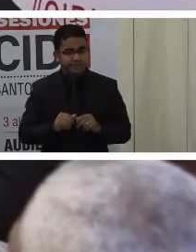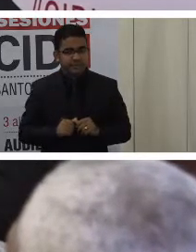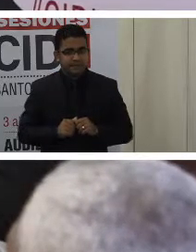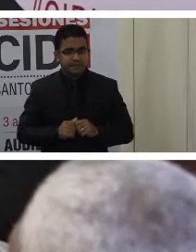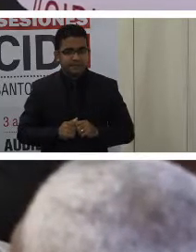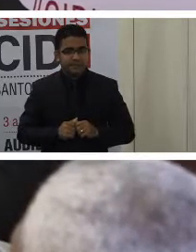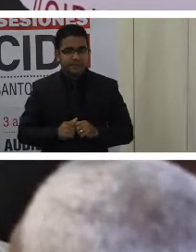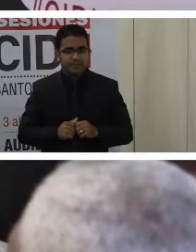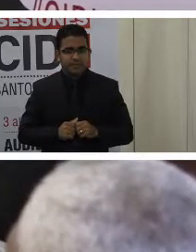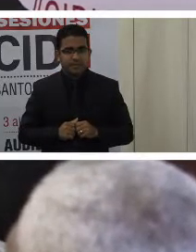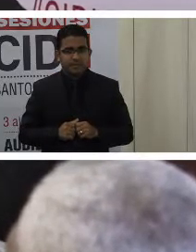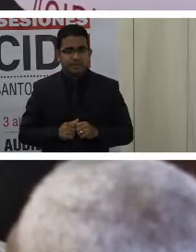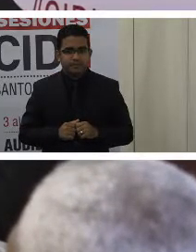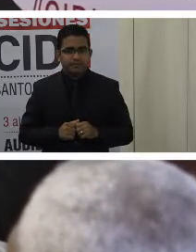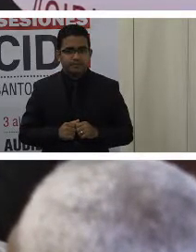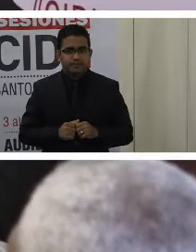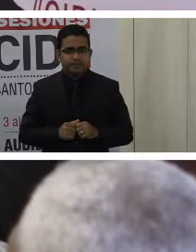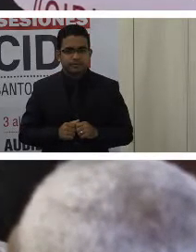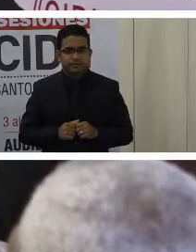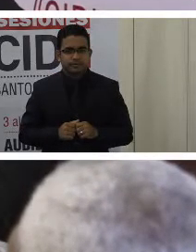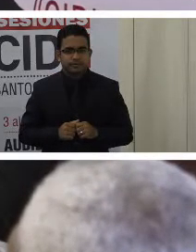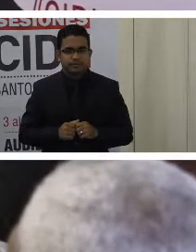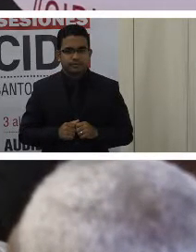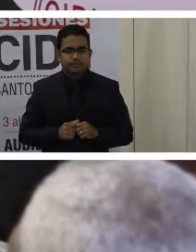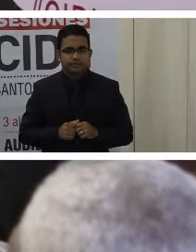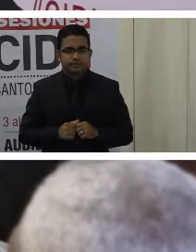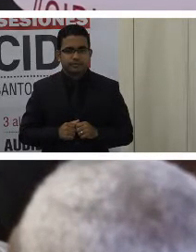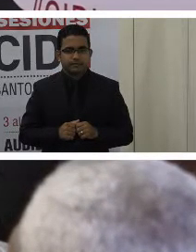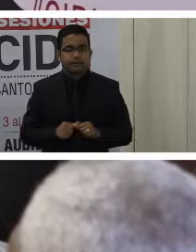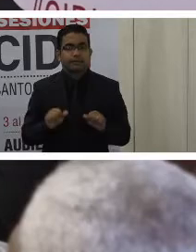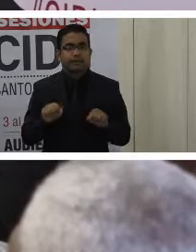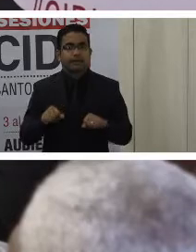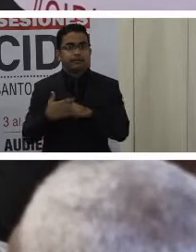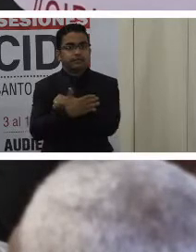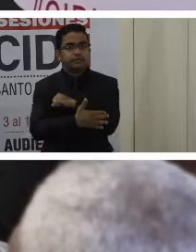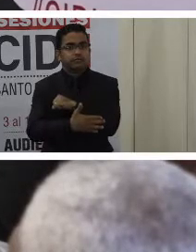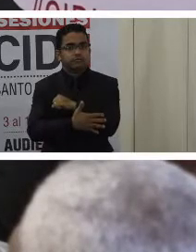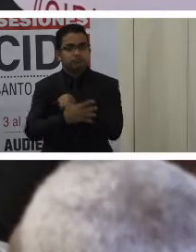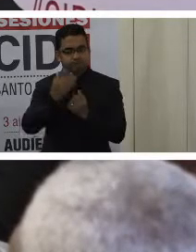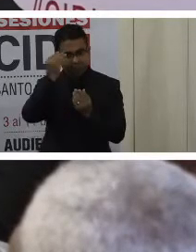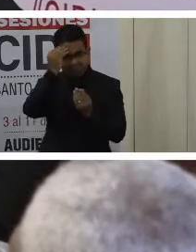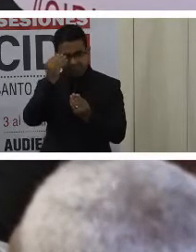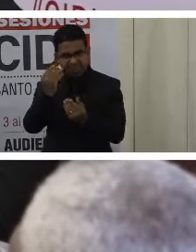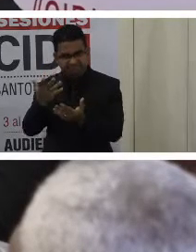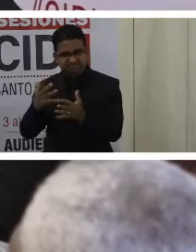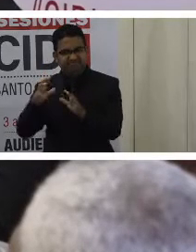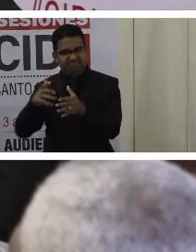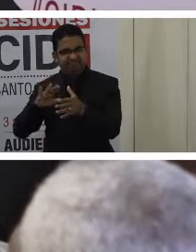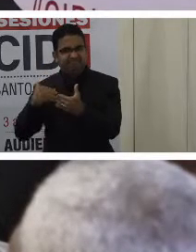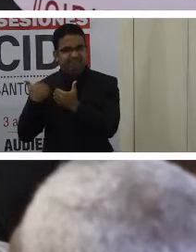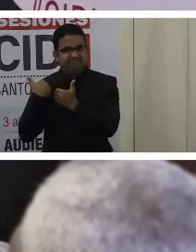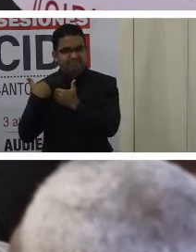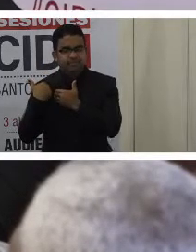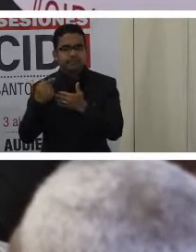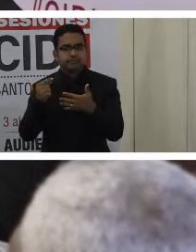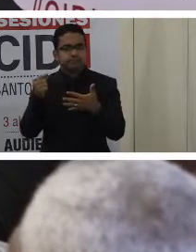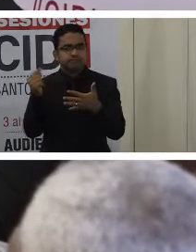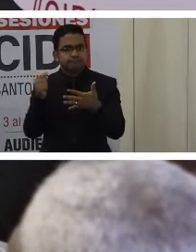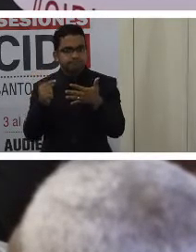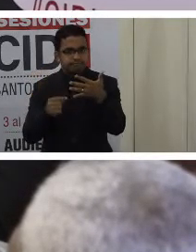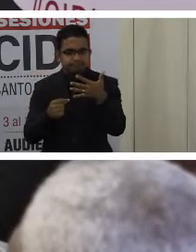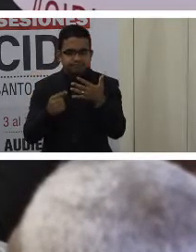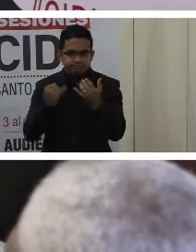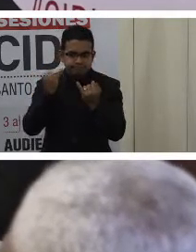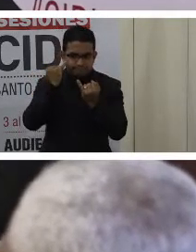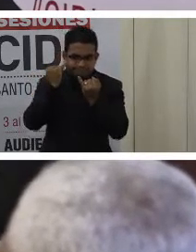informar a la Comisión sobre medidas que